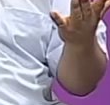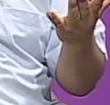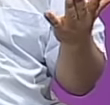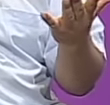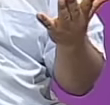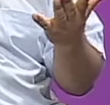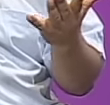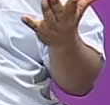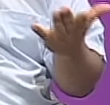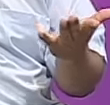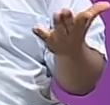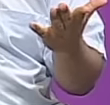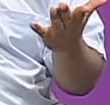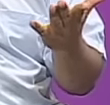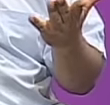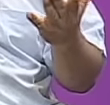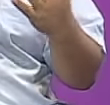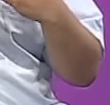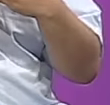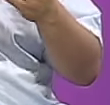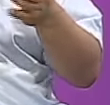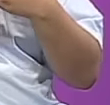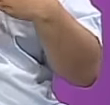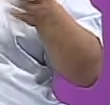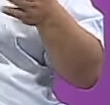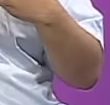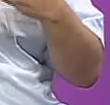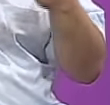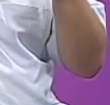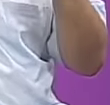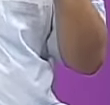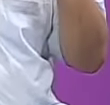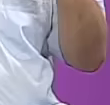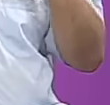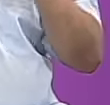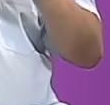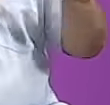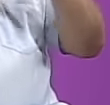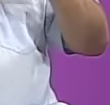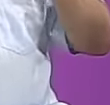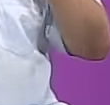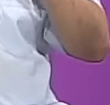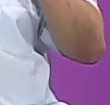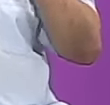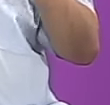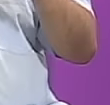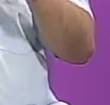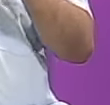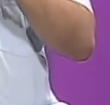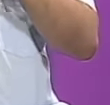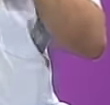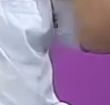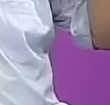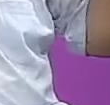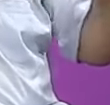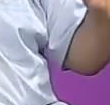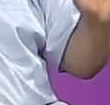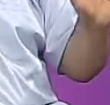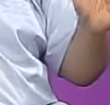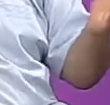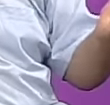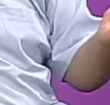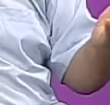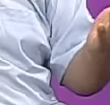manera integral en el arte, que no importa, por ejemplo, su